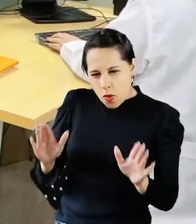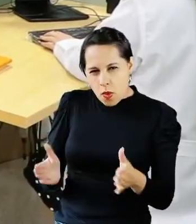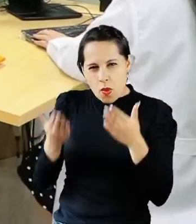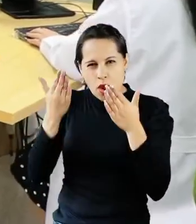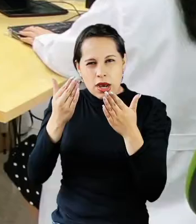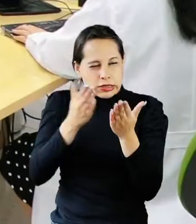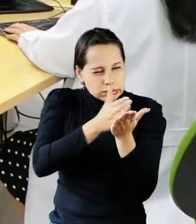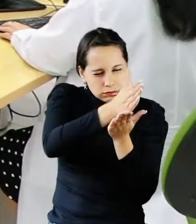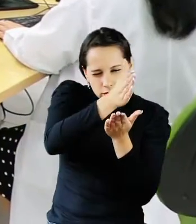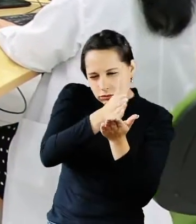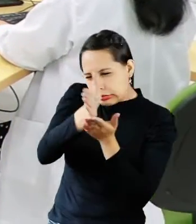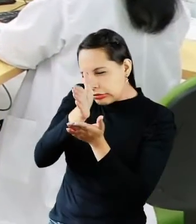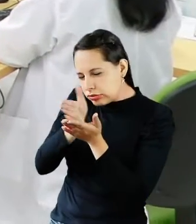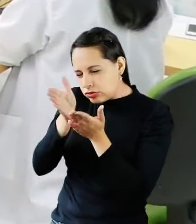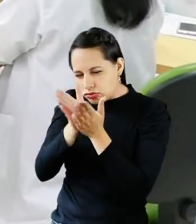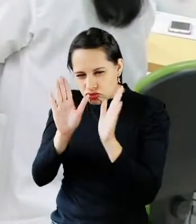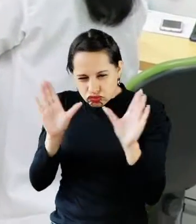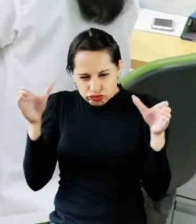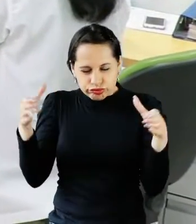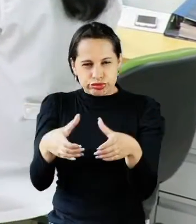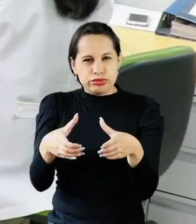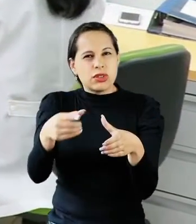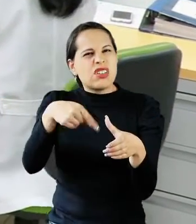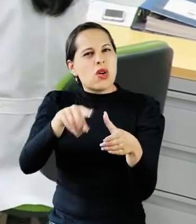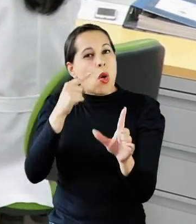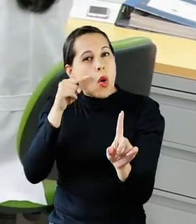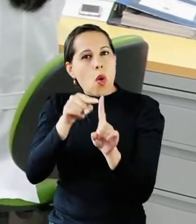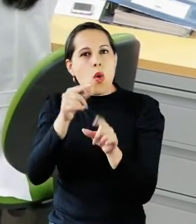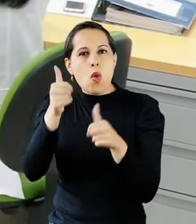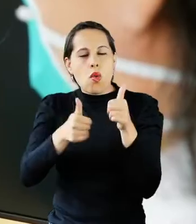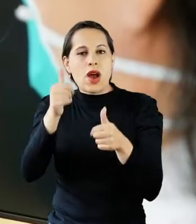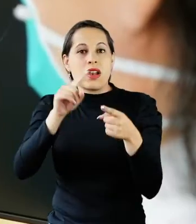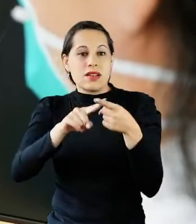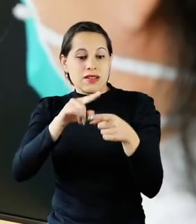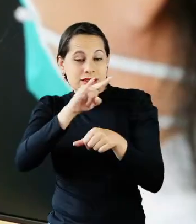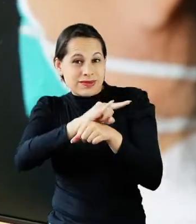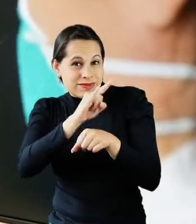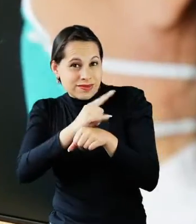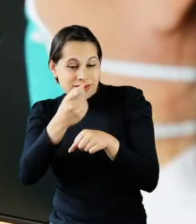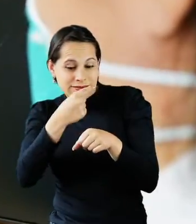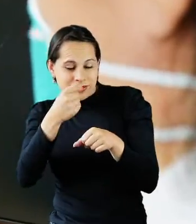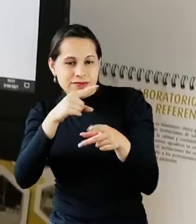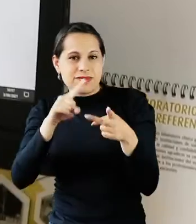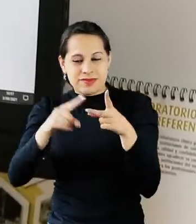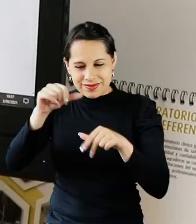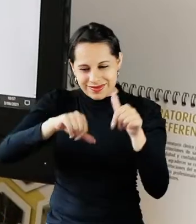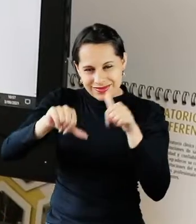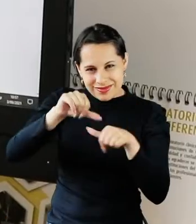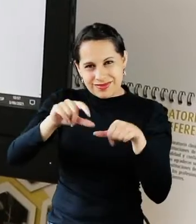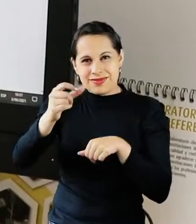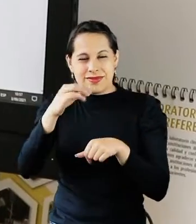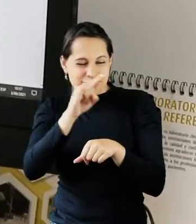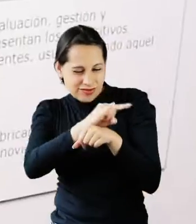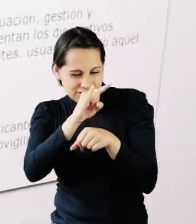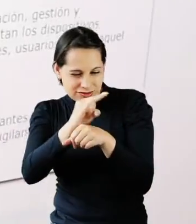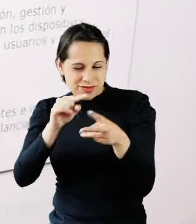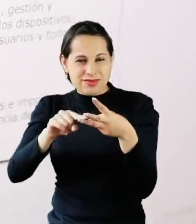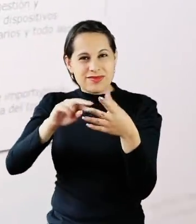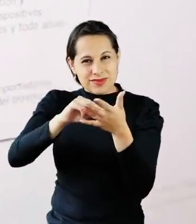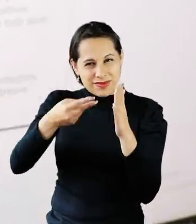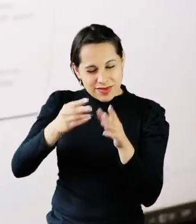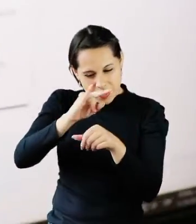Entre los ejes más relevantes que contempla el Comité de Seguridad del Paciente se encuentran Farmacovigilancia, Reactivovigilancia,